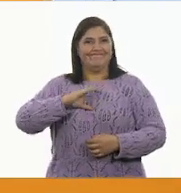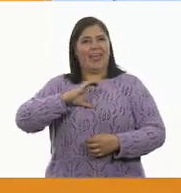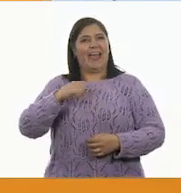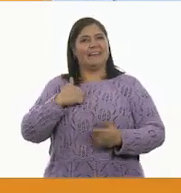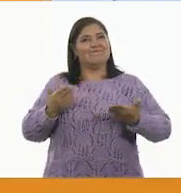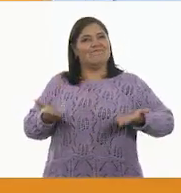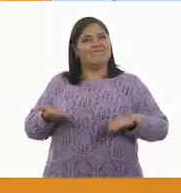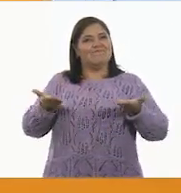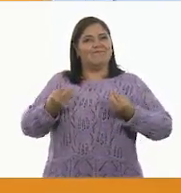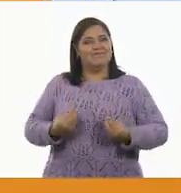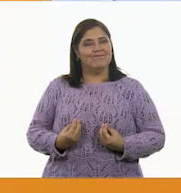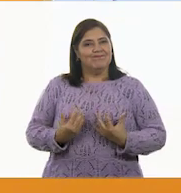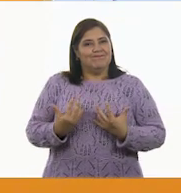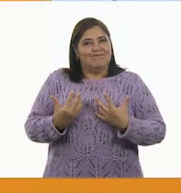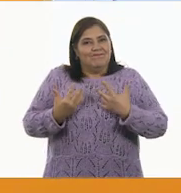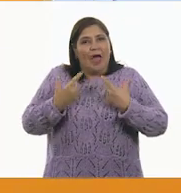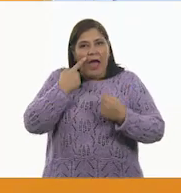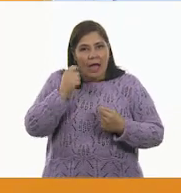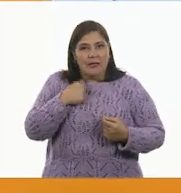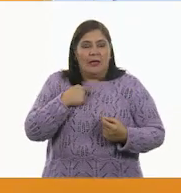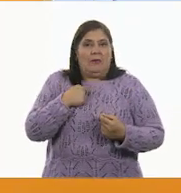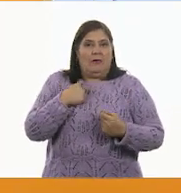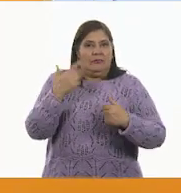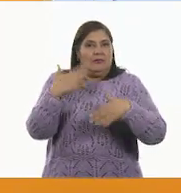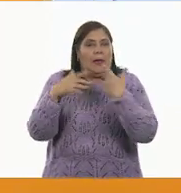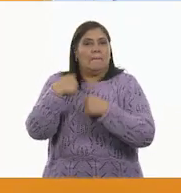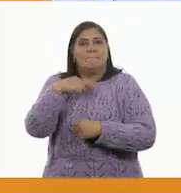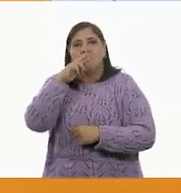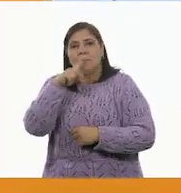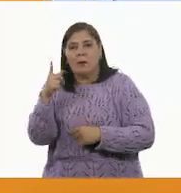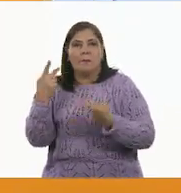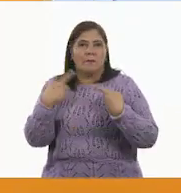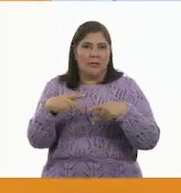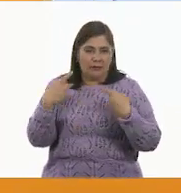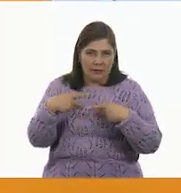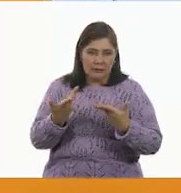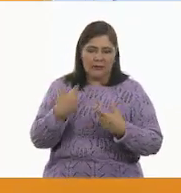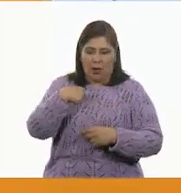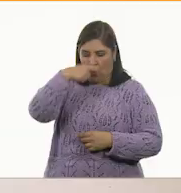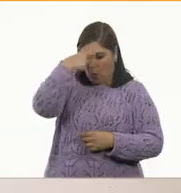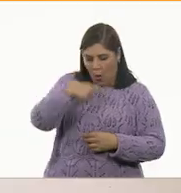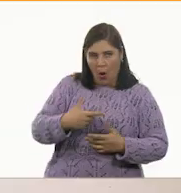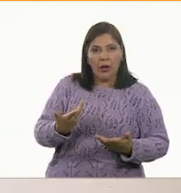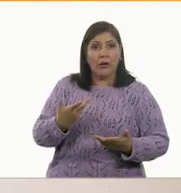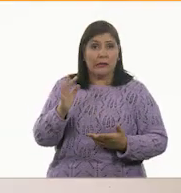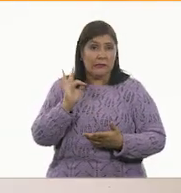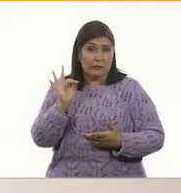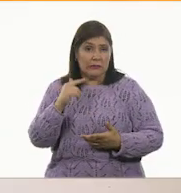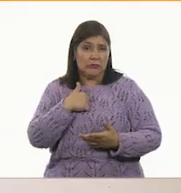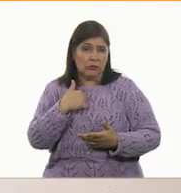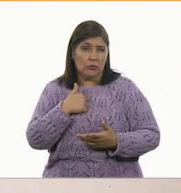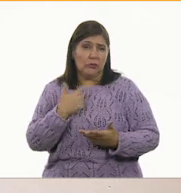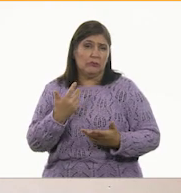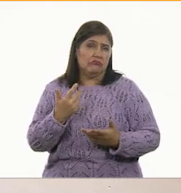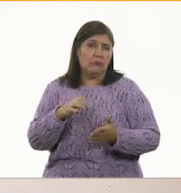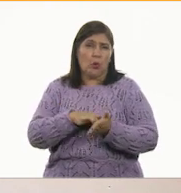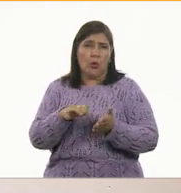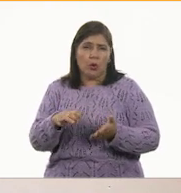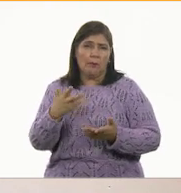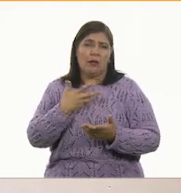a ser mejores personas o mejores, por ejemplo, si yo tengo la fortaleza de